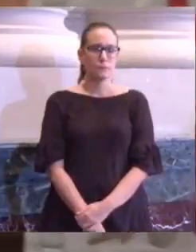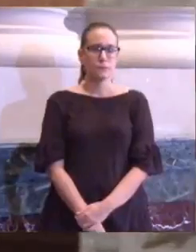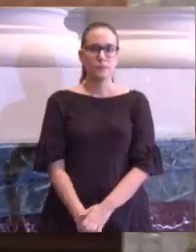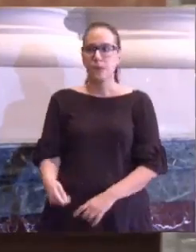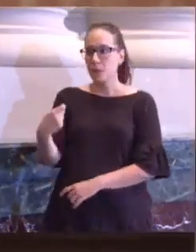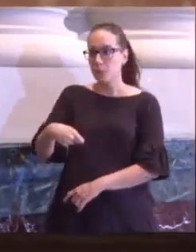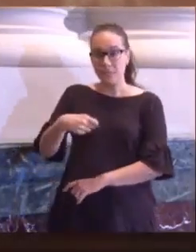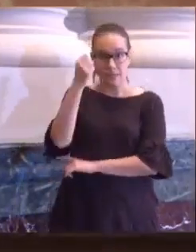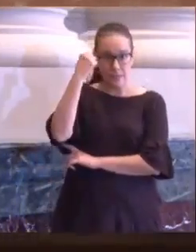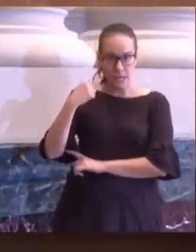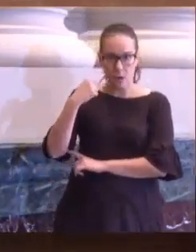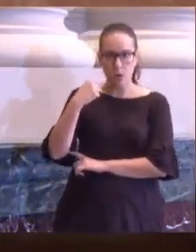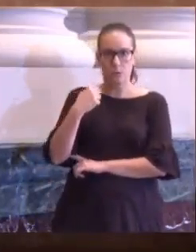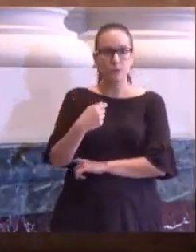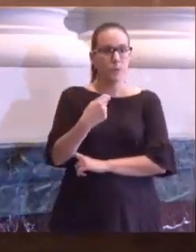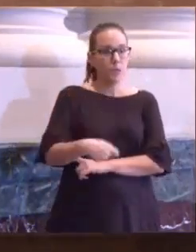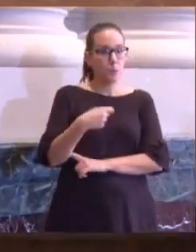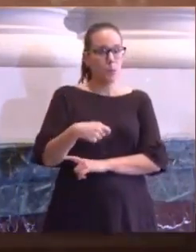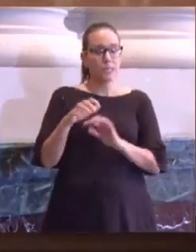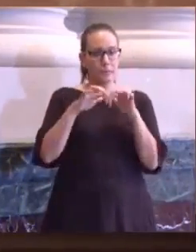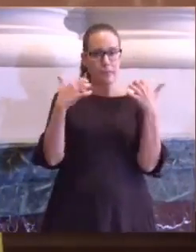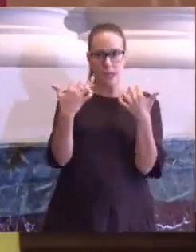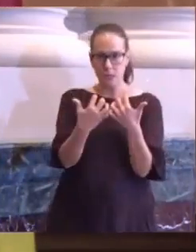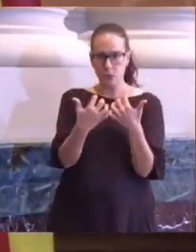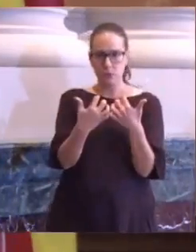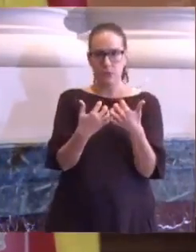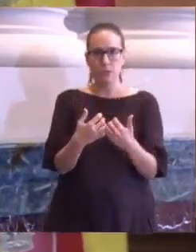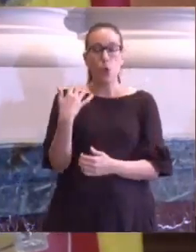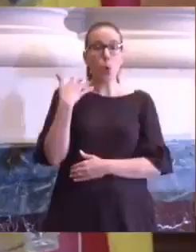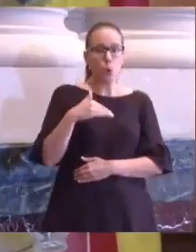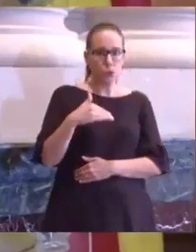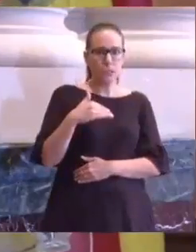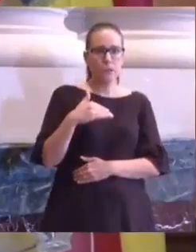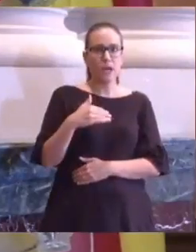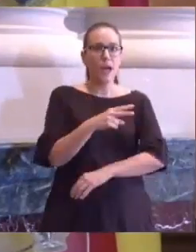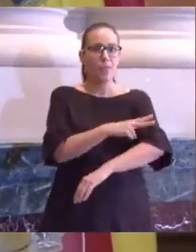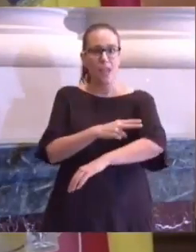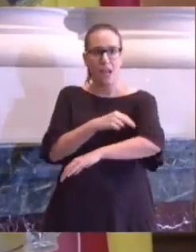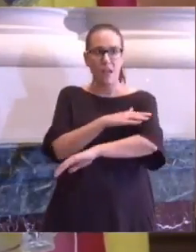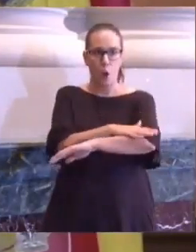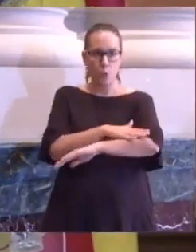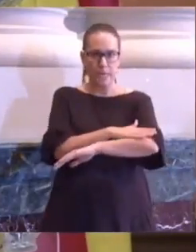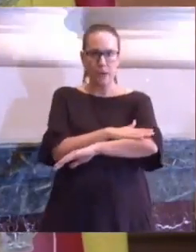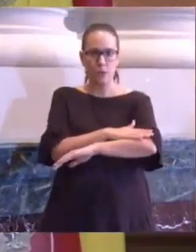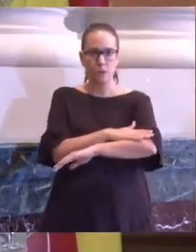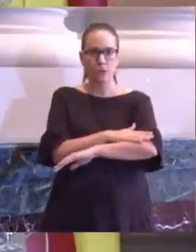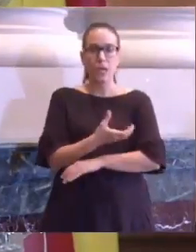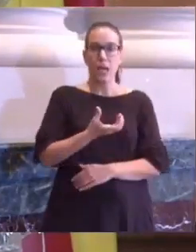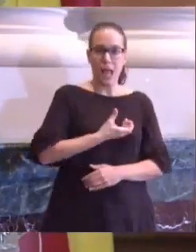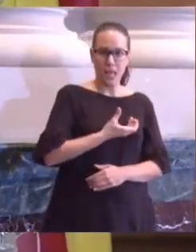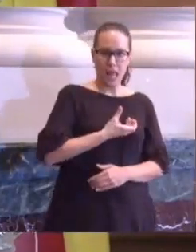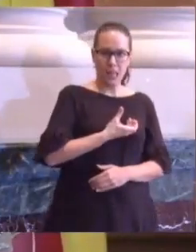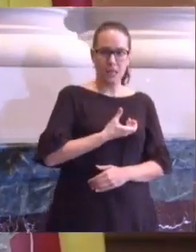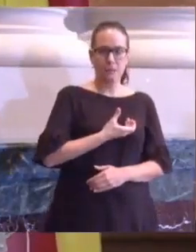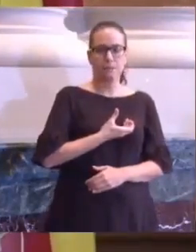Presidente de Aragón, Presidente de las Cortes, Justicia, Delegada del Gobierno, Alcalde,